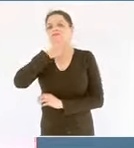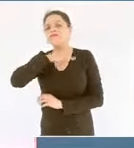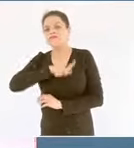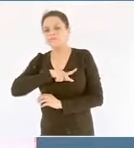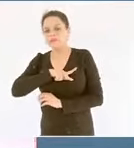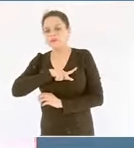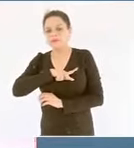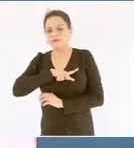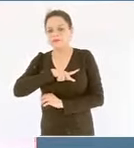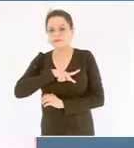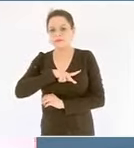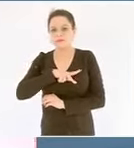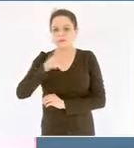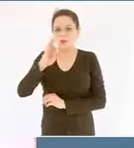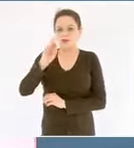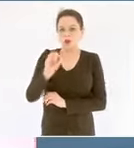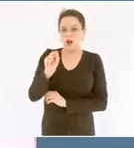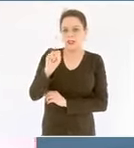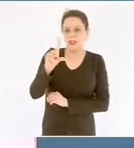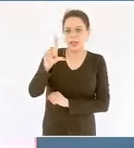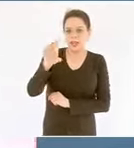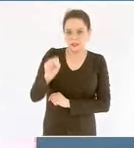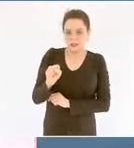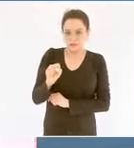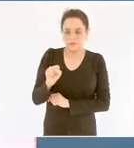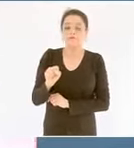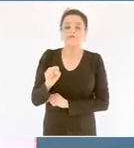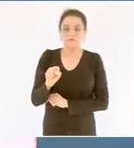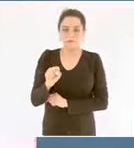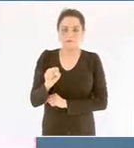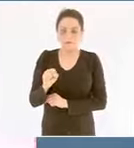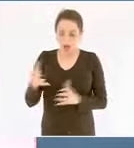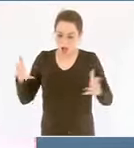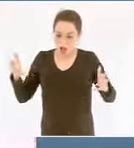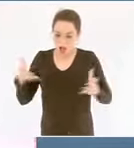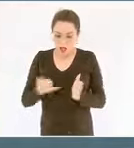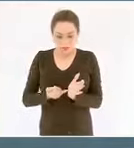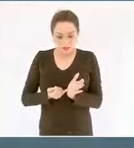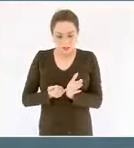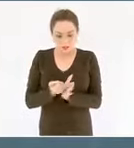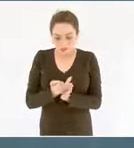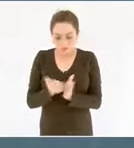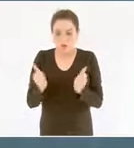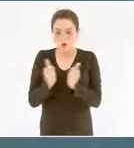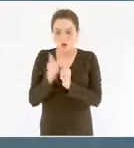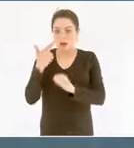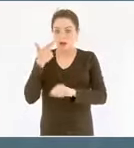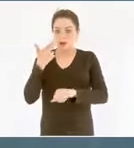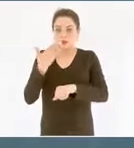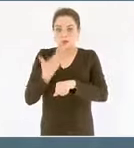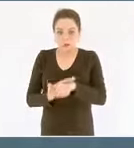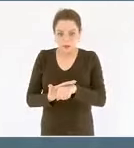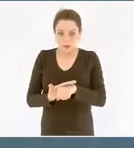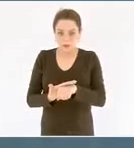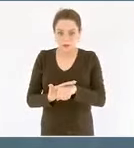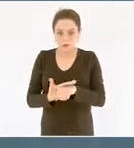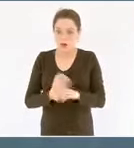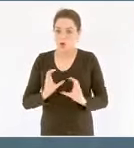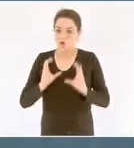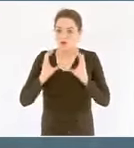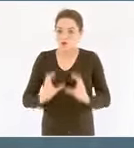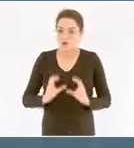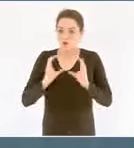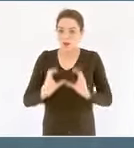seguiremos actuando de manera responsable y no se afectará la herencia de las nuevas